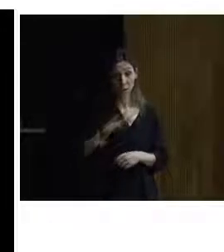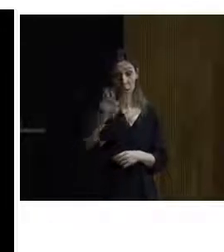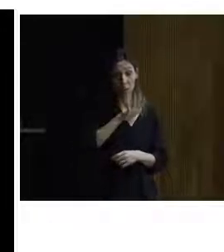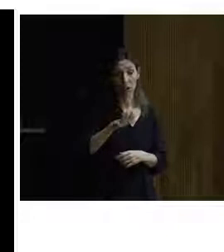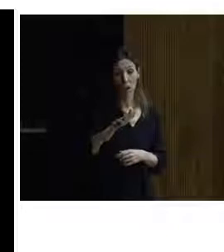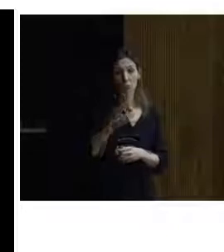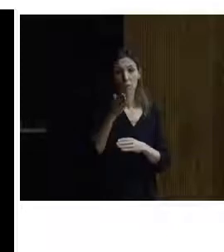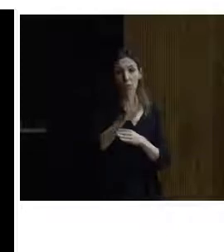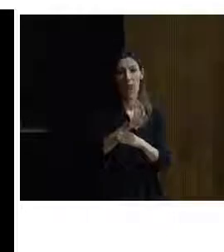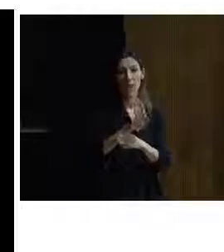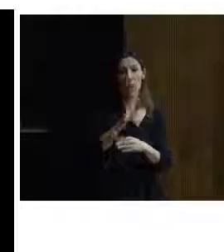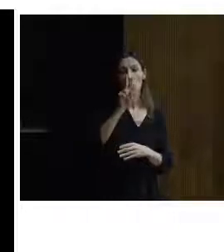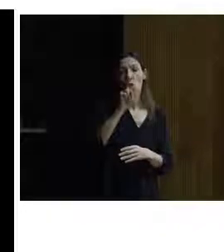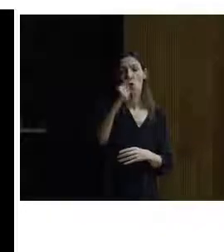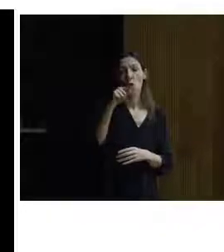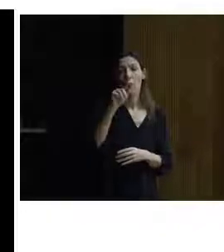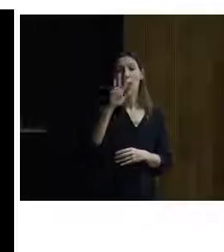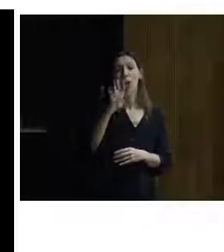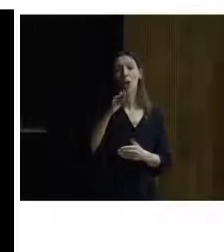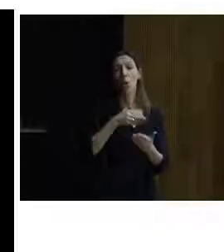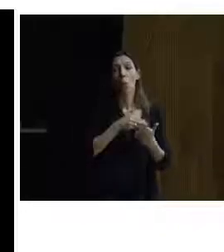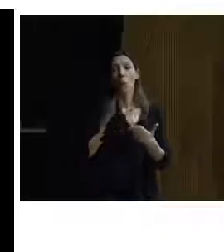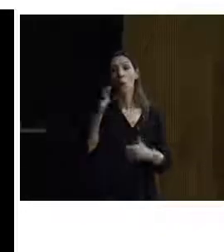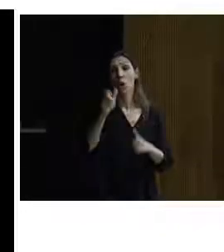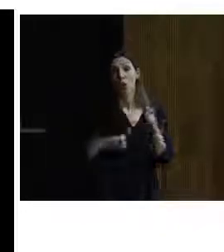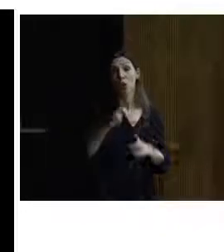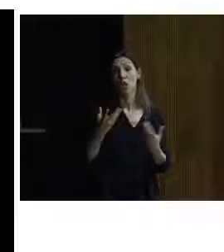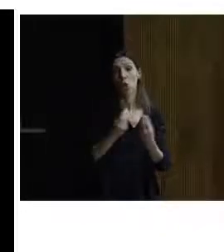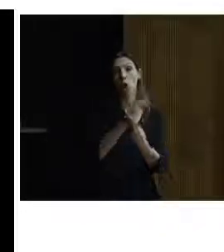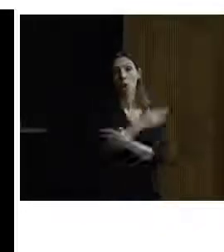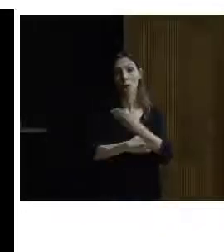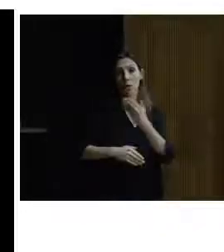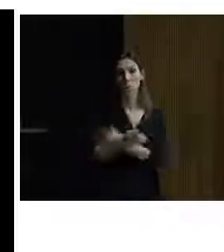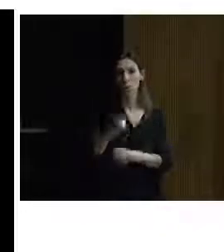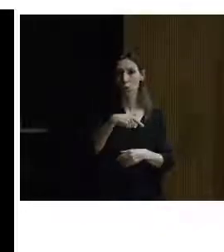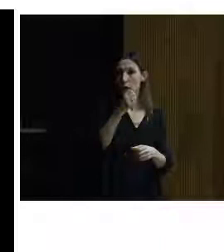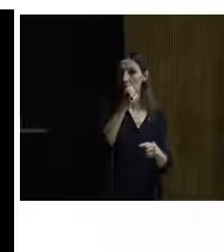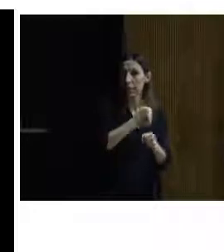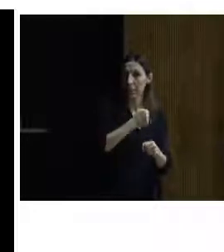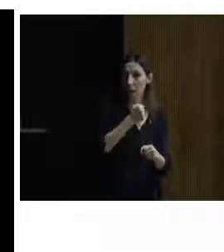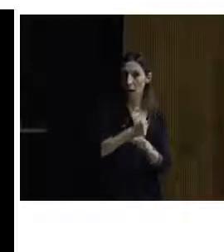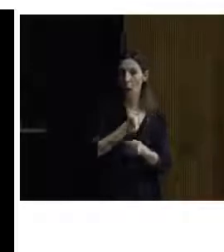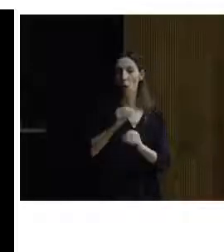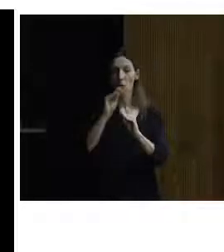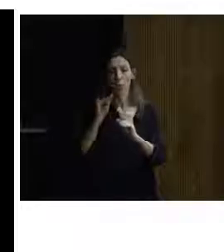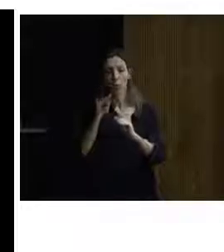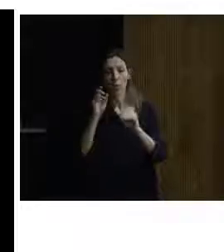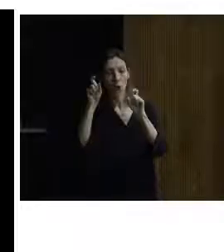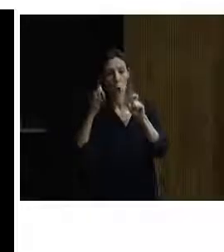millones de personas con discapacidad. Hacemos, bueno, pues hacemos empleo y formación, accesibilidad, educación,